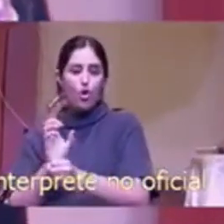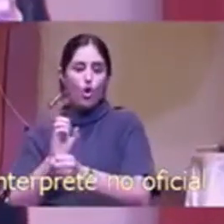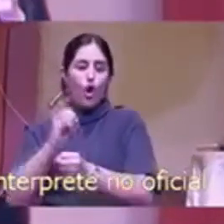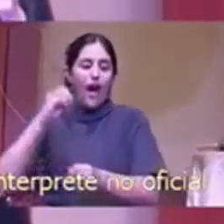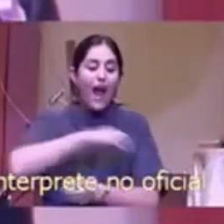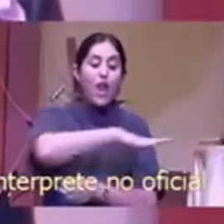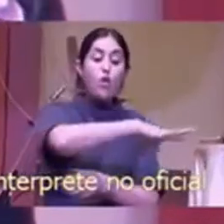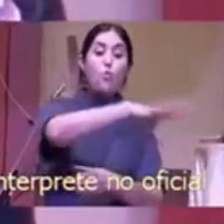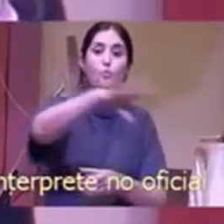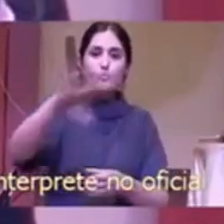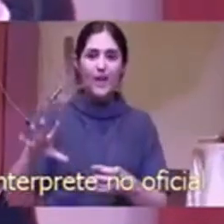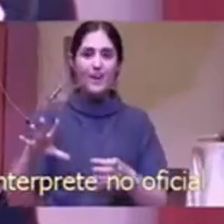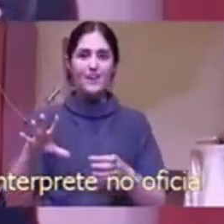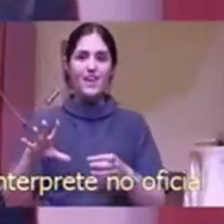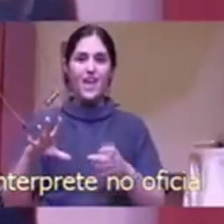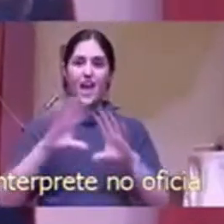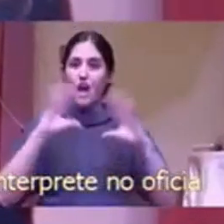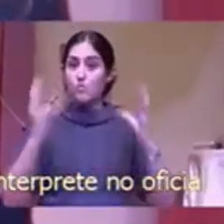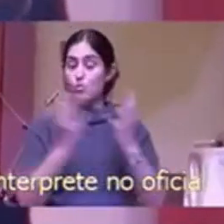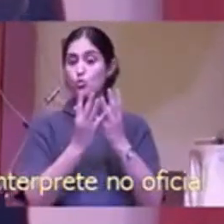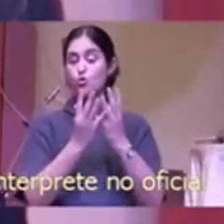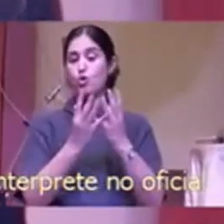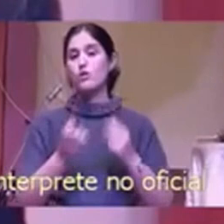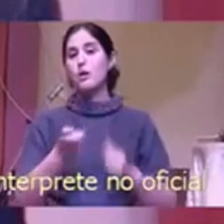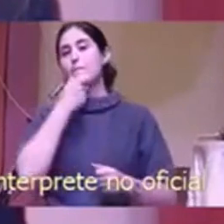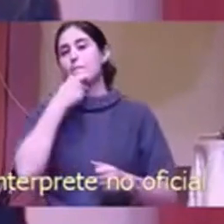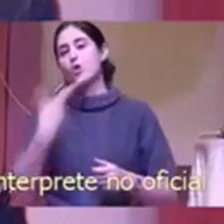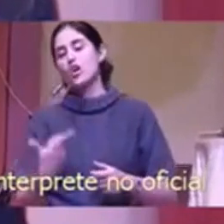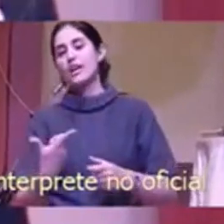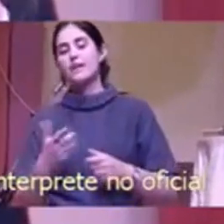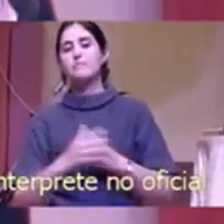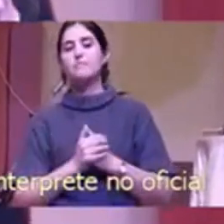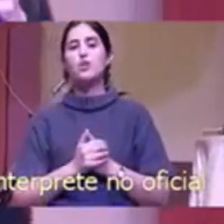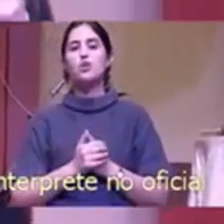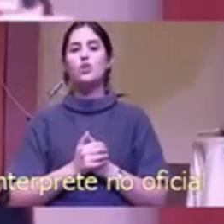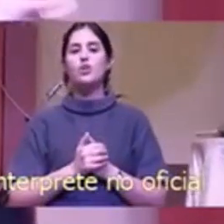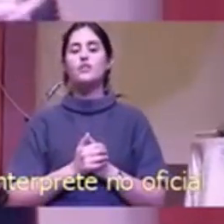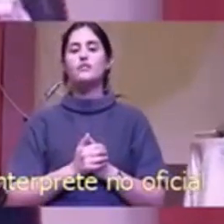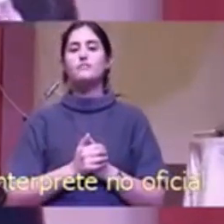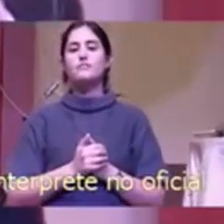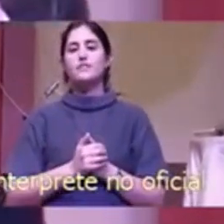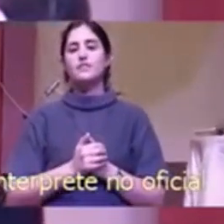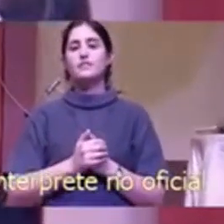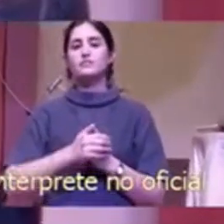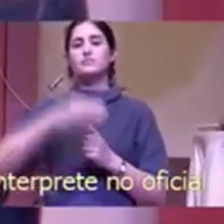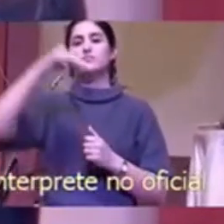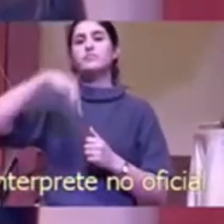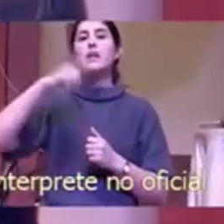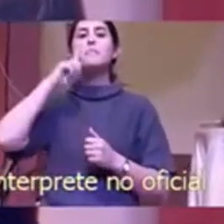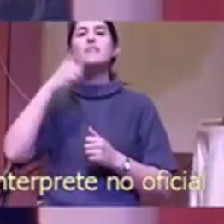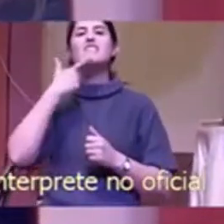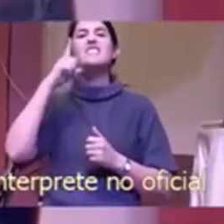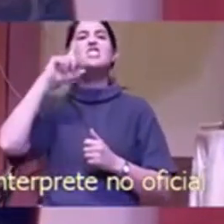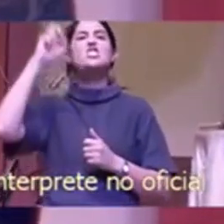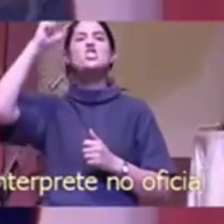Escucho acerca de su amor para las misiones. Cómo apoyan a misioneros en todo el mundo.